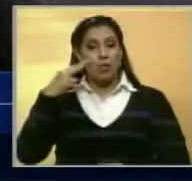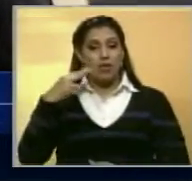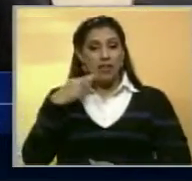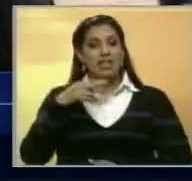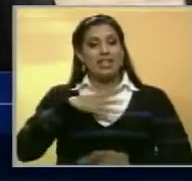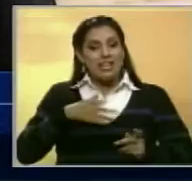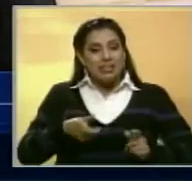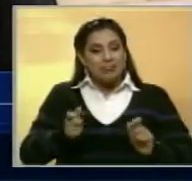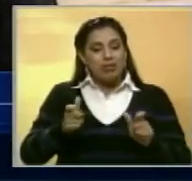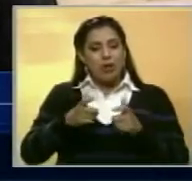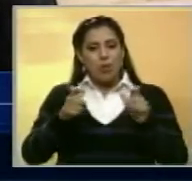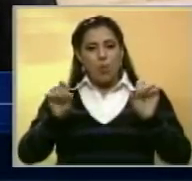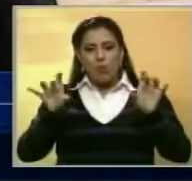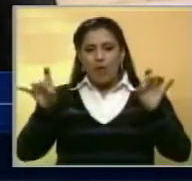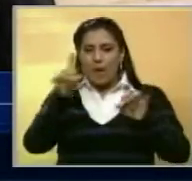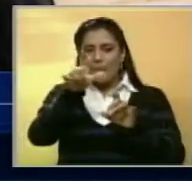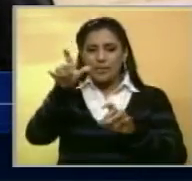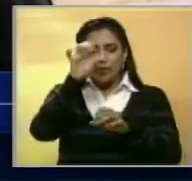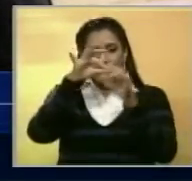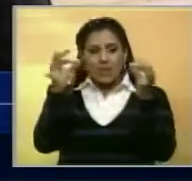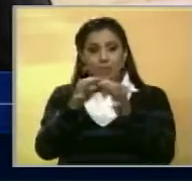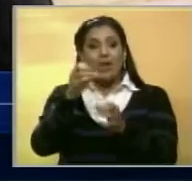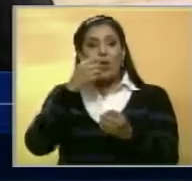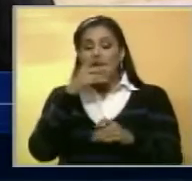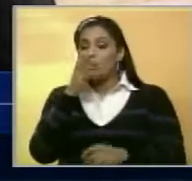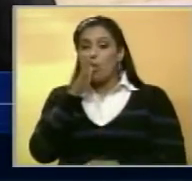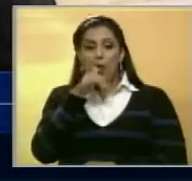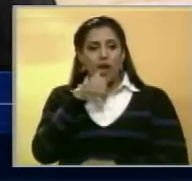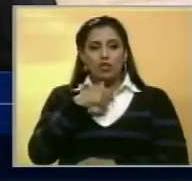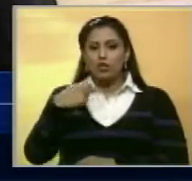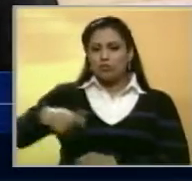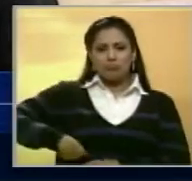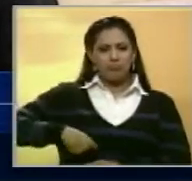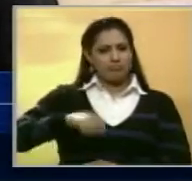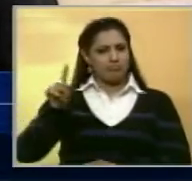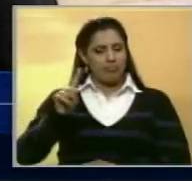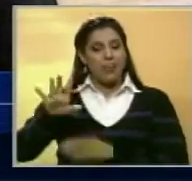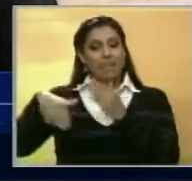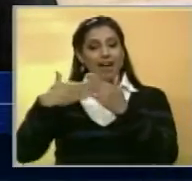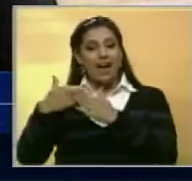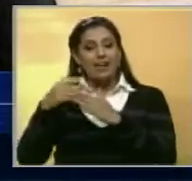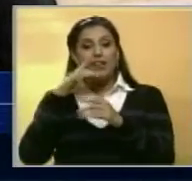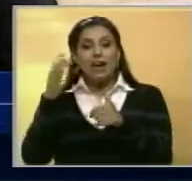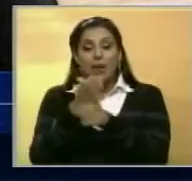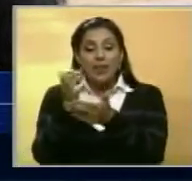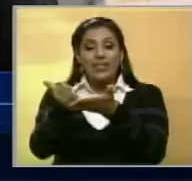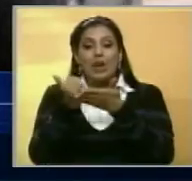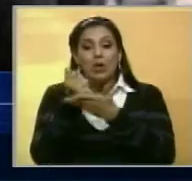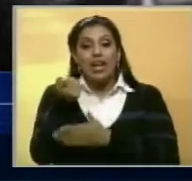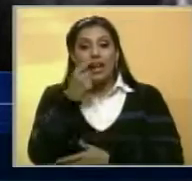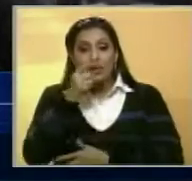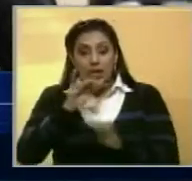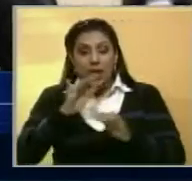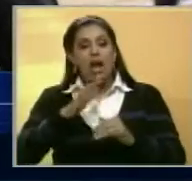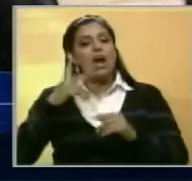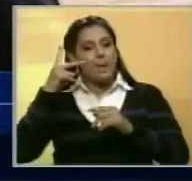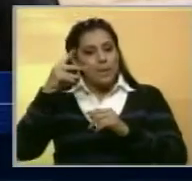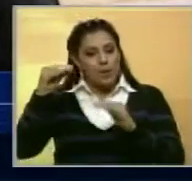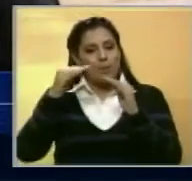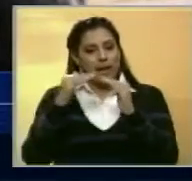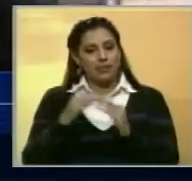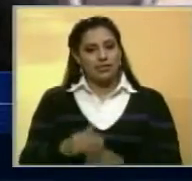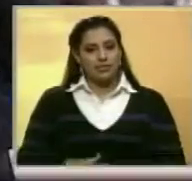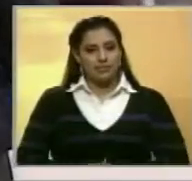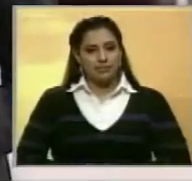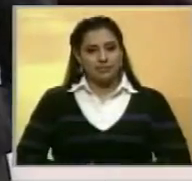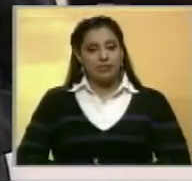quienes intentaron dispersar a los familiares. Ellos aseguran que no se dejarán amedrentar hasta tanto logren la ayuda médica que necesitan para sus seres